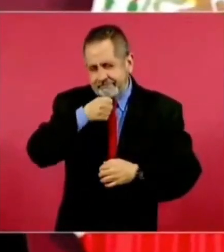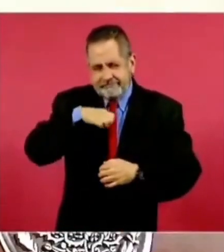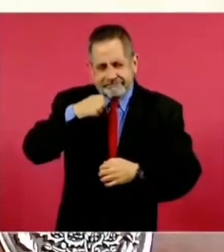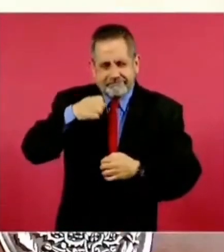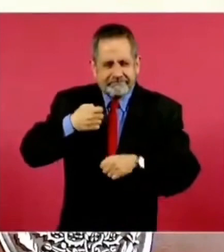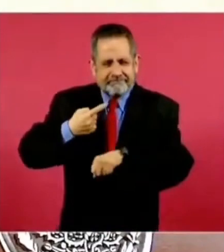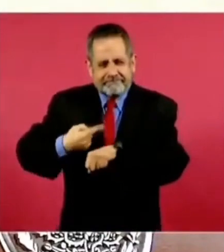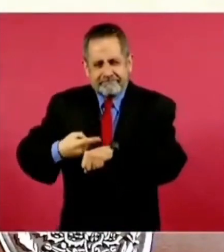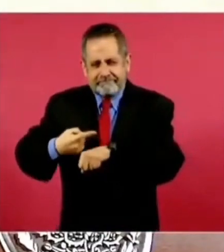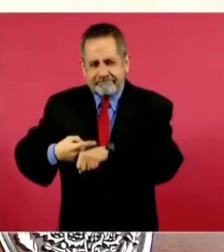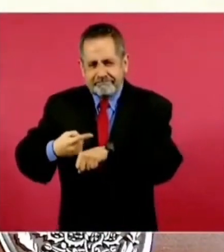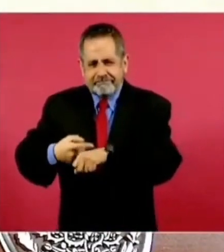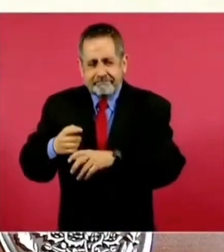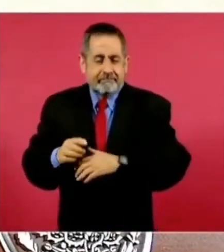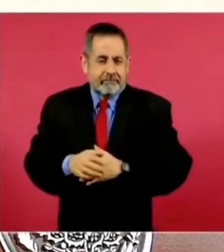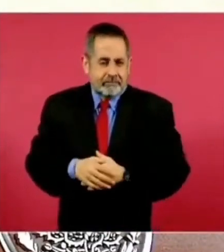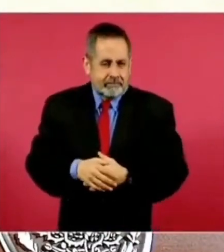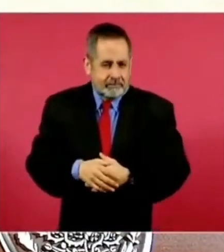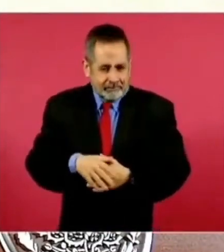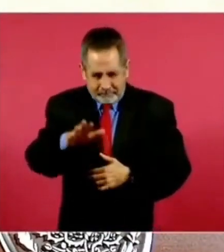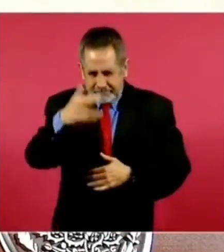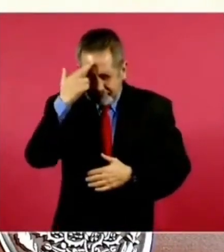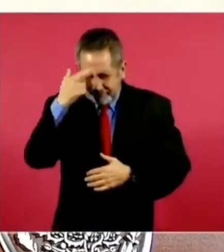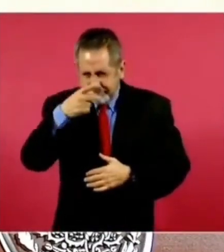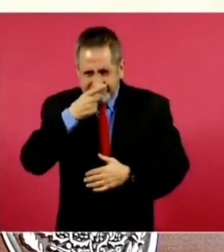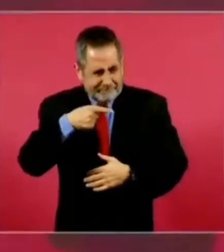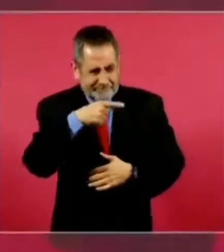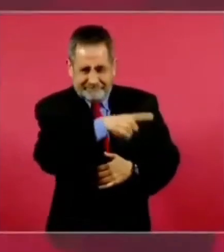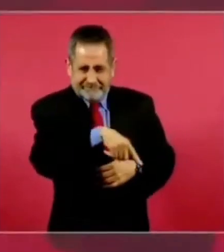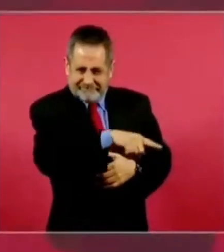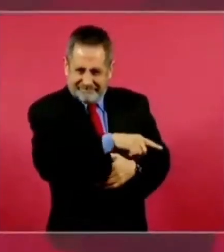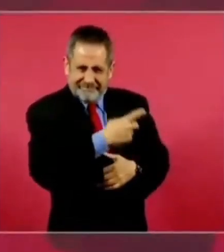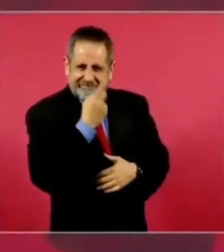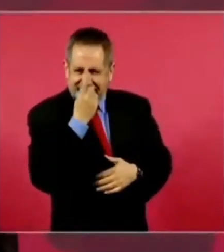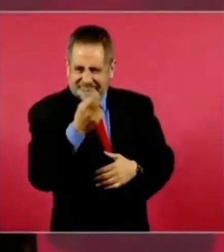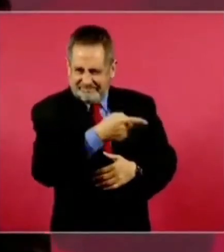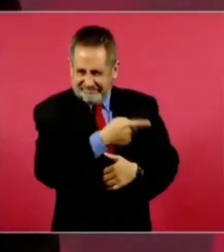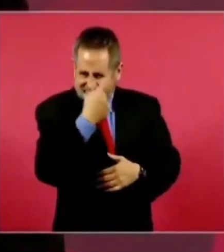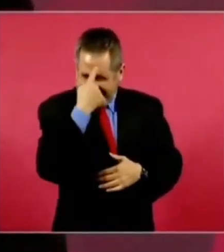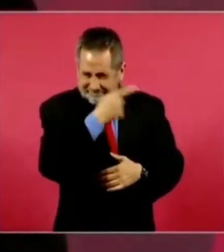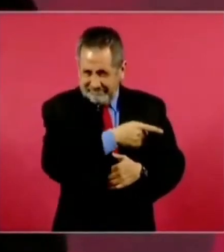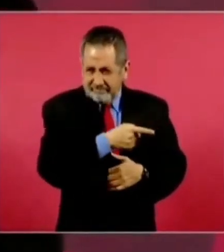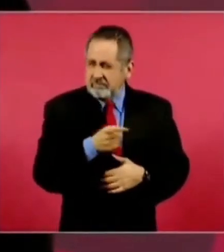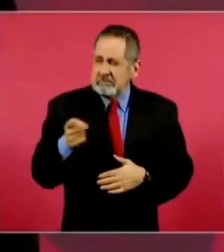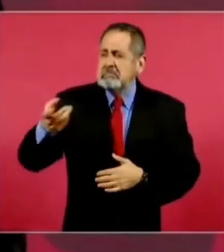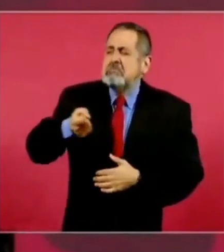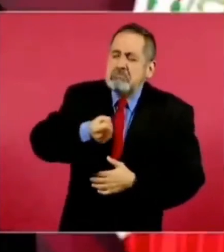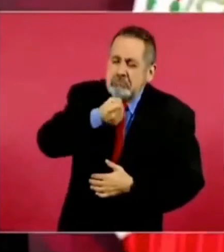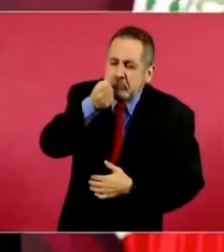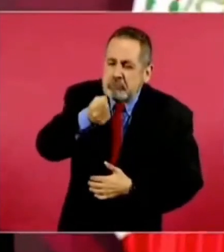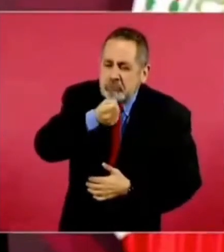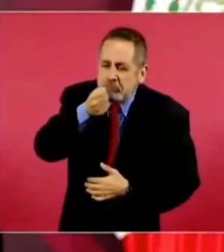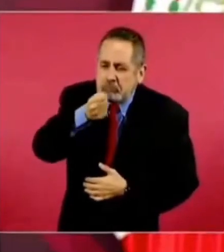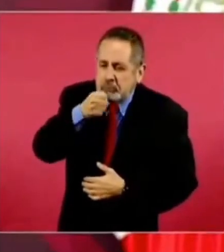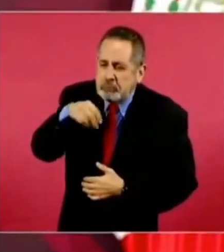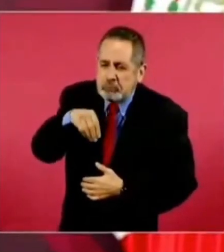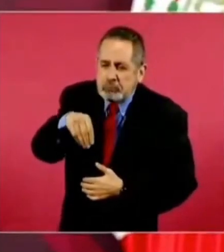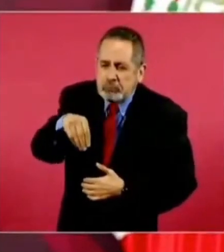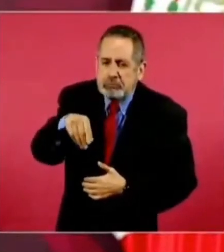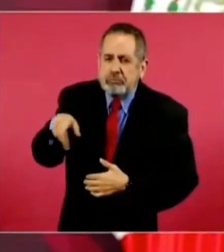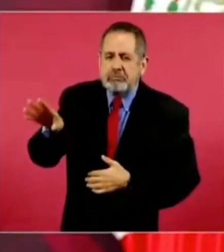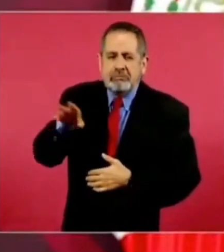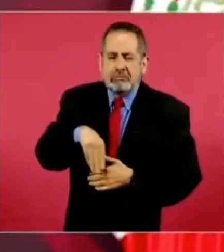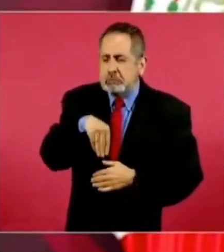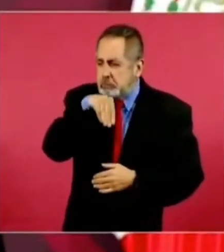no ven lo que dicen mis adversarios pues que estoy viejito que estoy